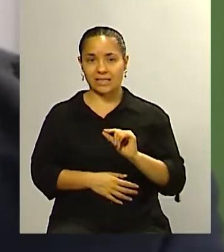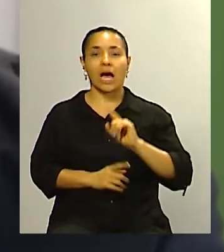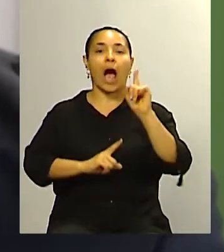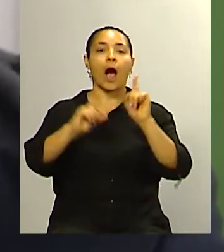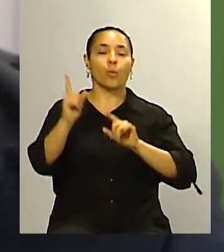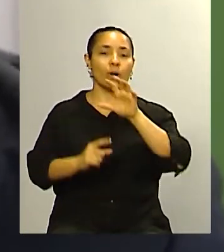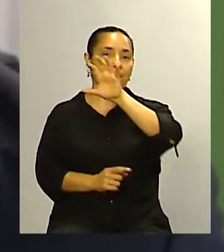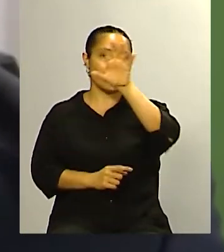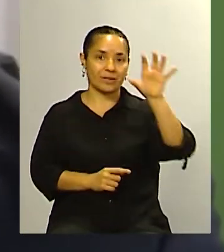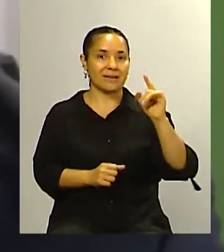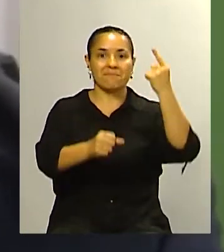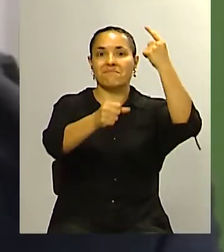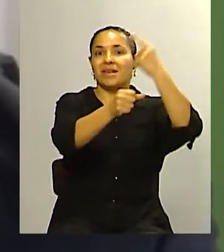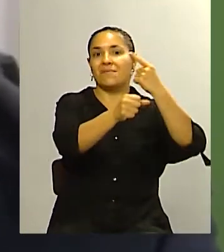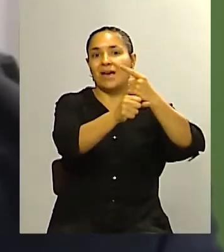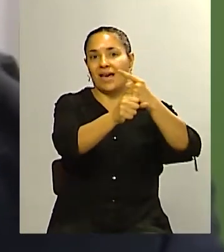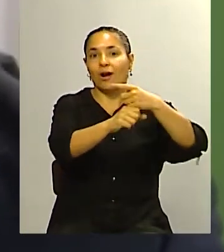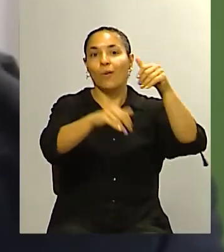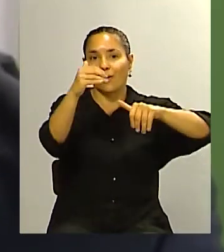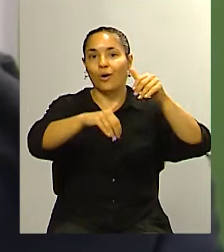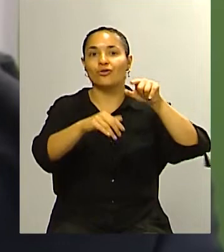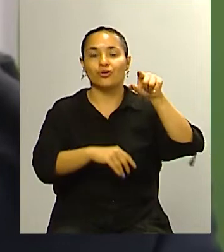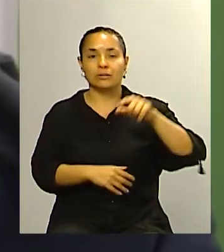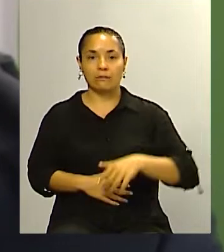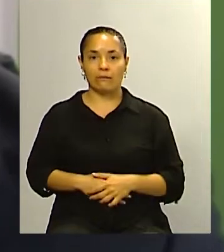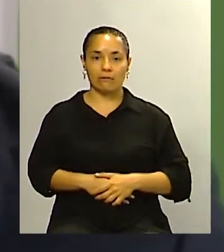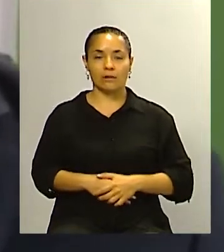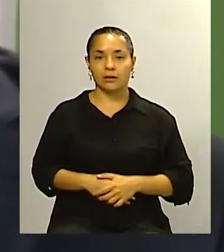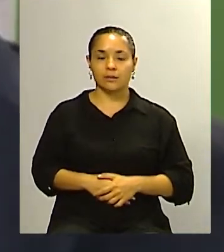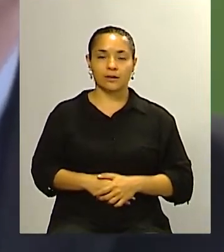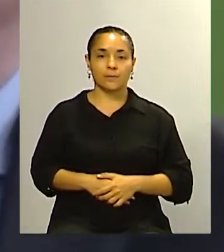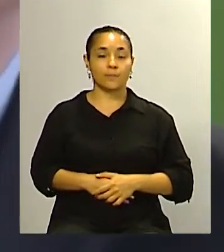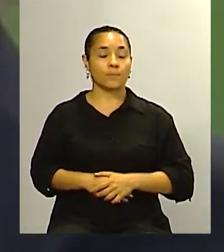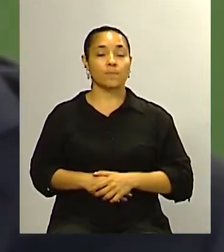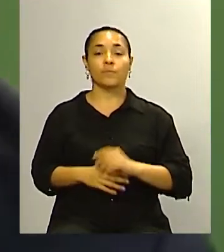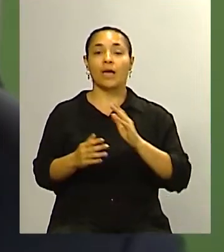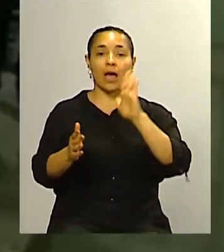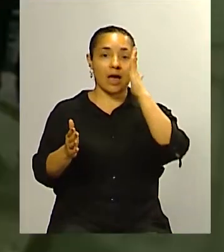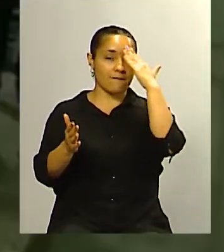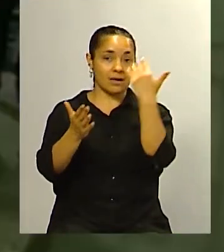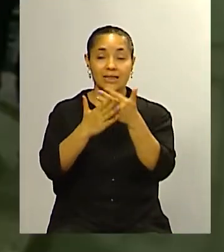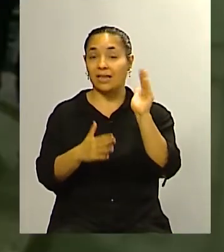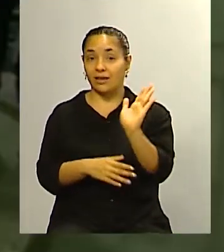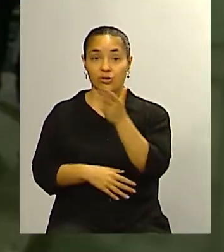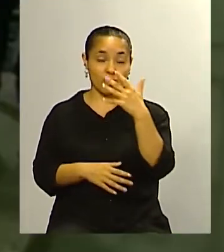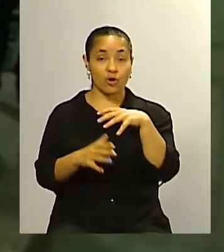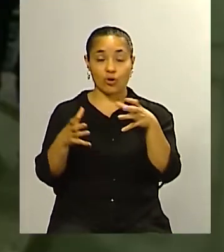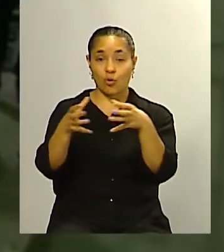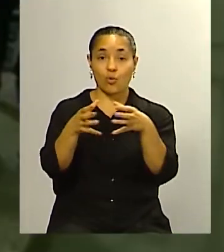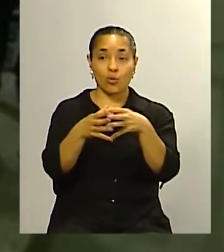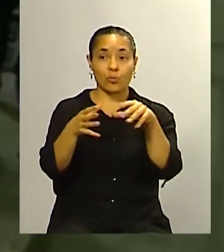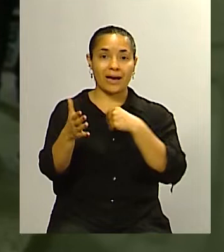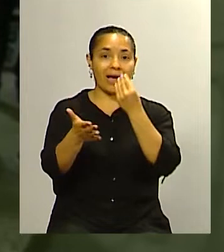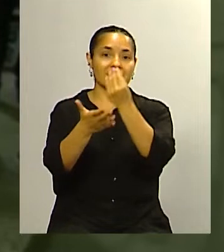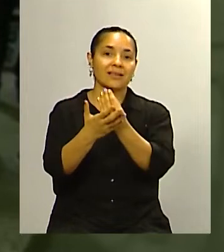incluso está primero en intención de voto por el lado del frente de todos yo no tengo dudas de que posiblemente el